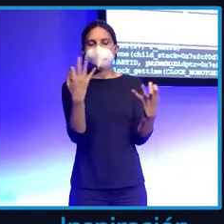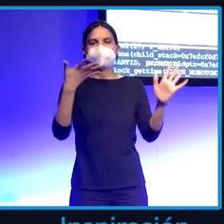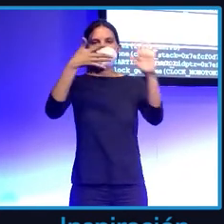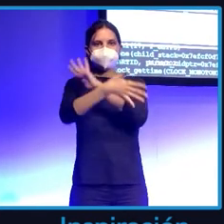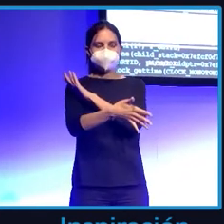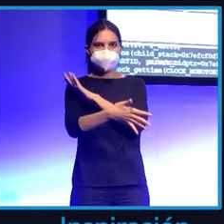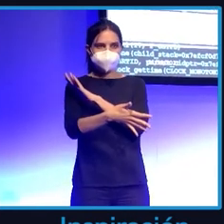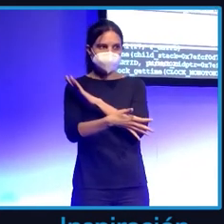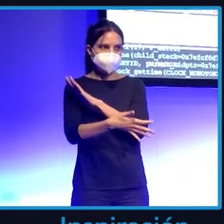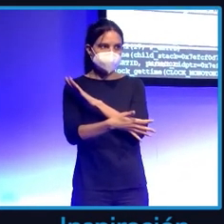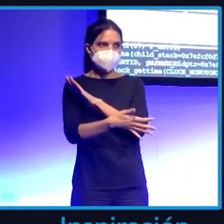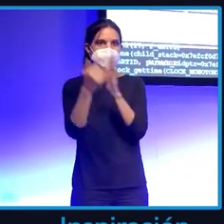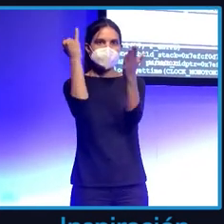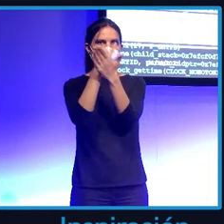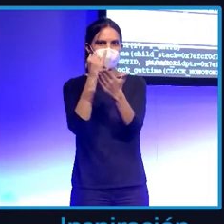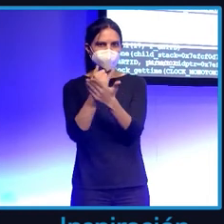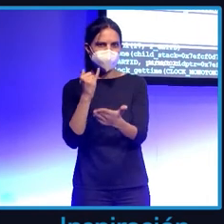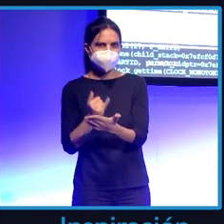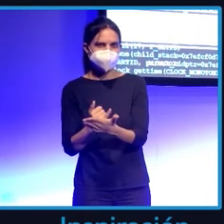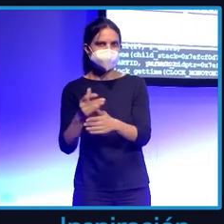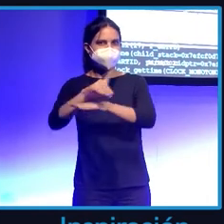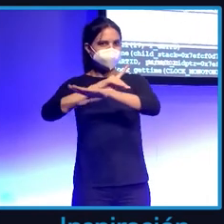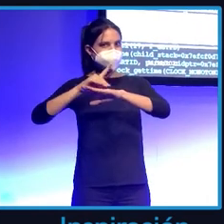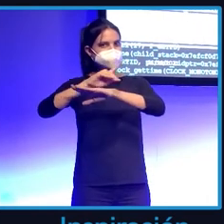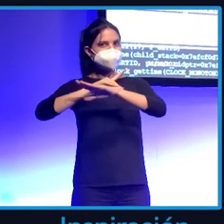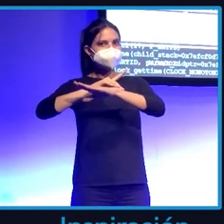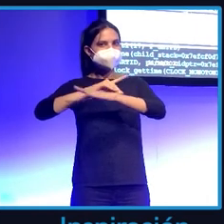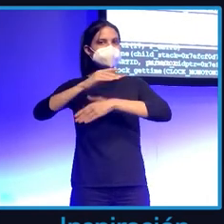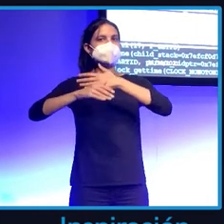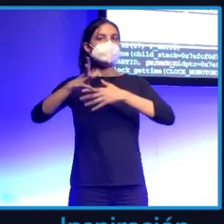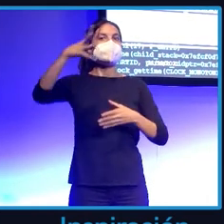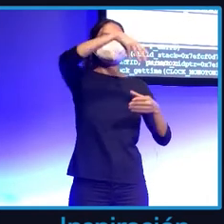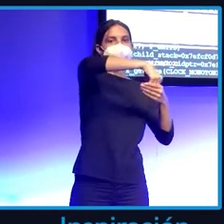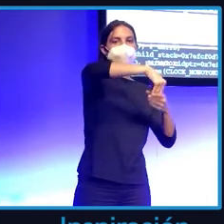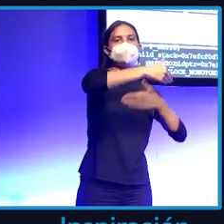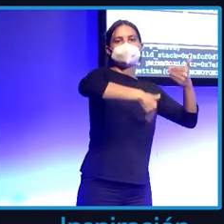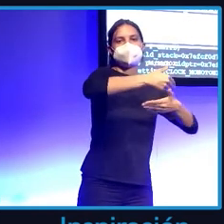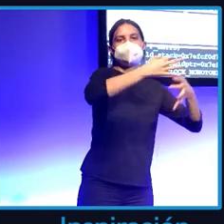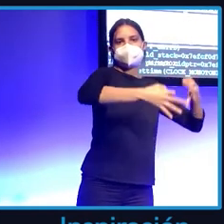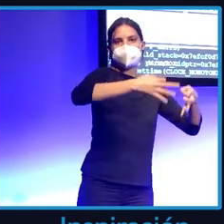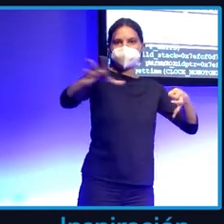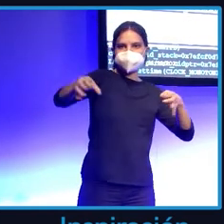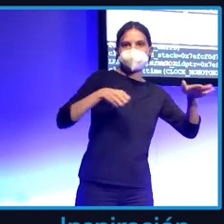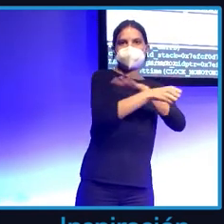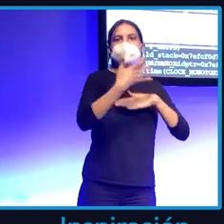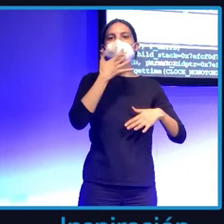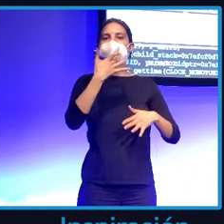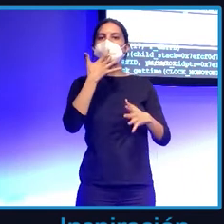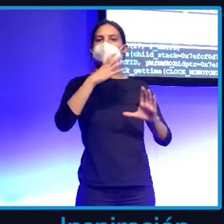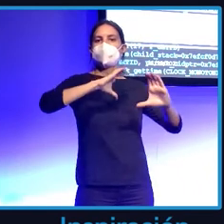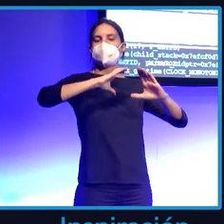pruebas digitales en un procedimiento judicial. Ya sea ser una conversación de WhatsApp, por ejemplo,